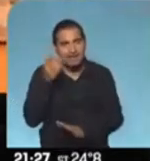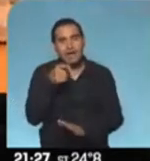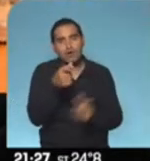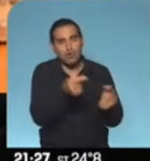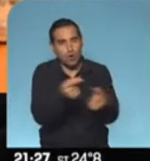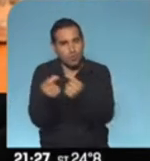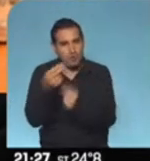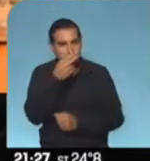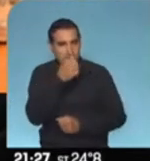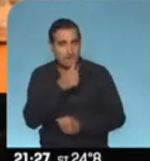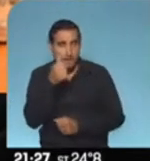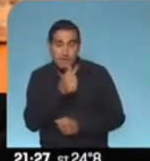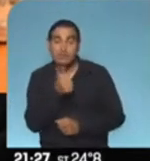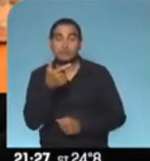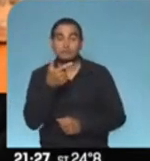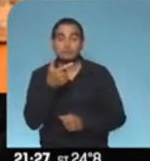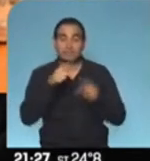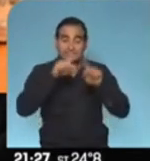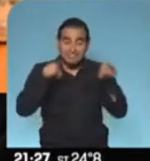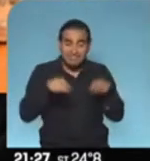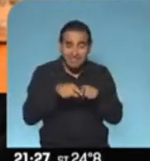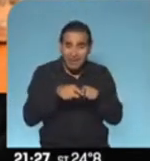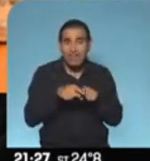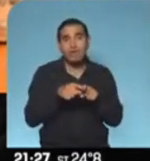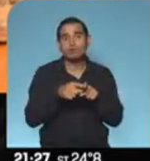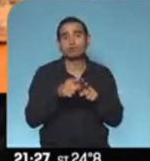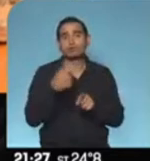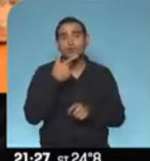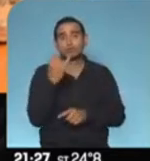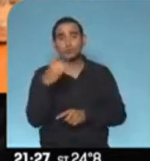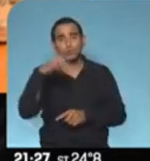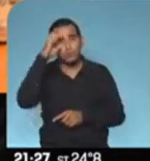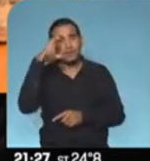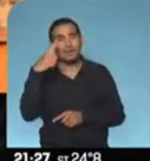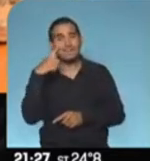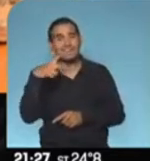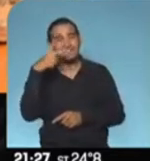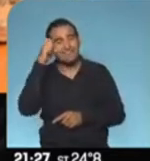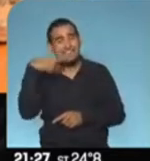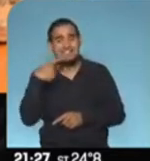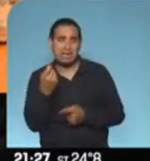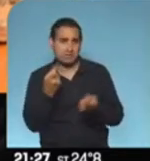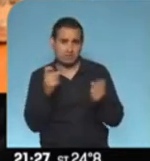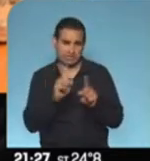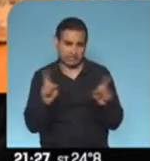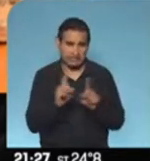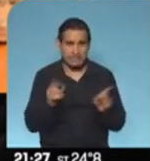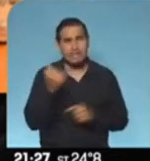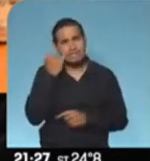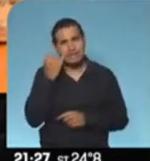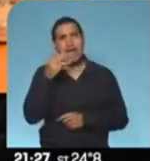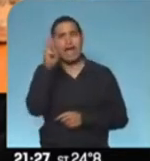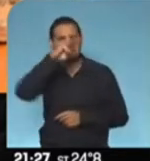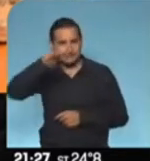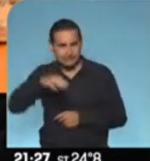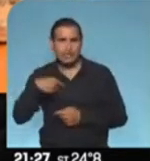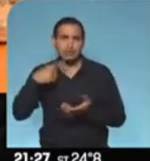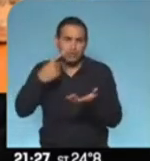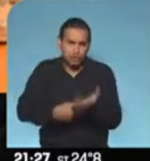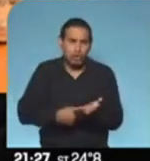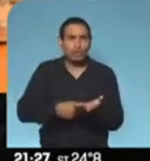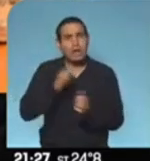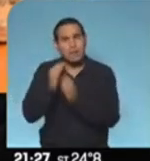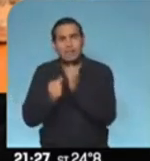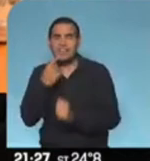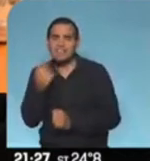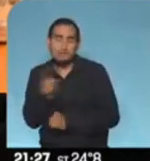compra. Los certificados de supervivencia no van a ser requeridos. Más allá de que se decidió desde ANSES, algunas empresas habían decidido no